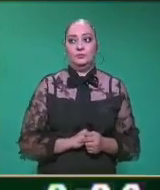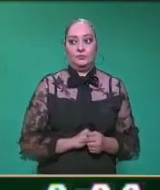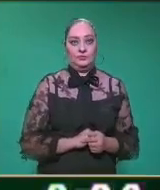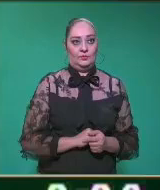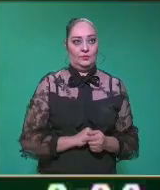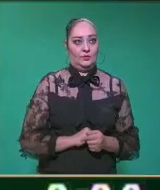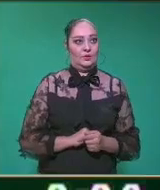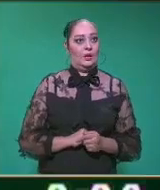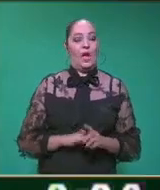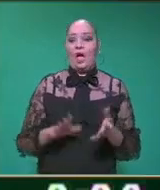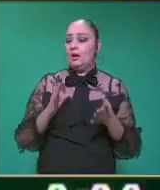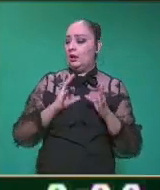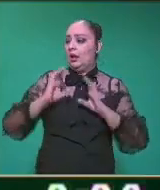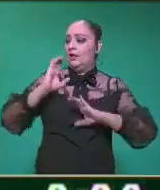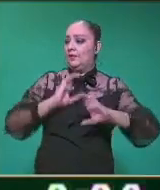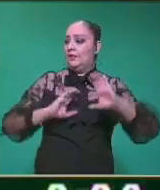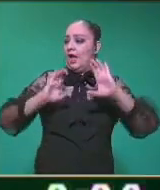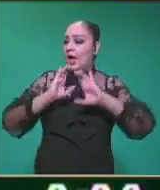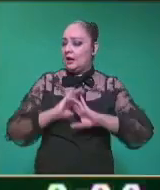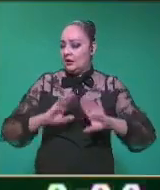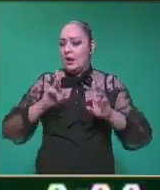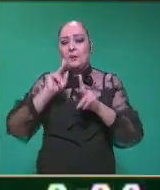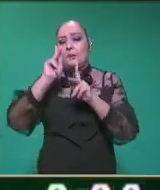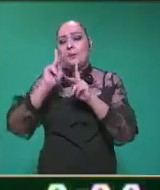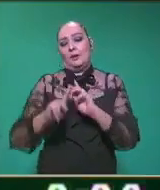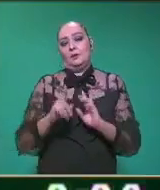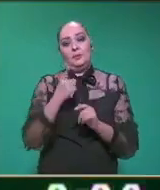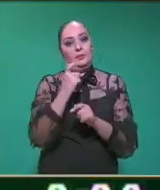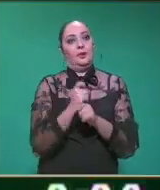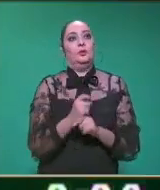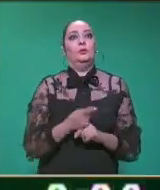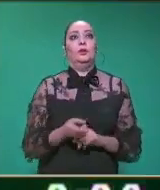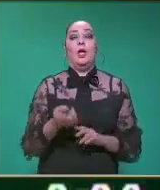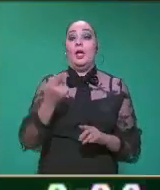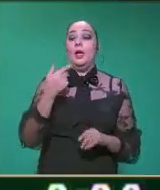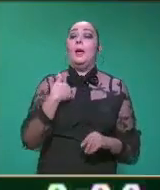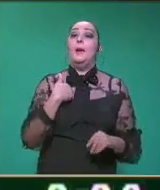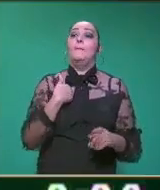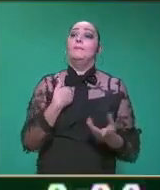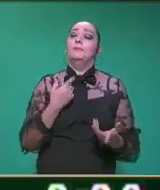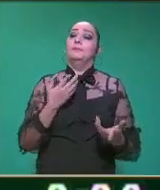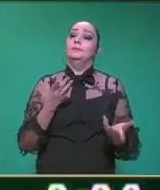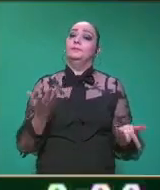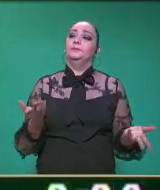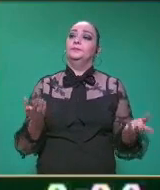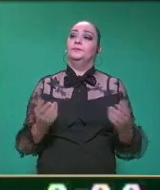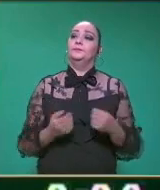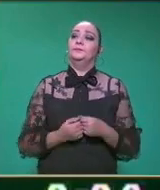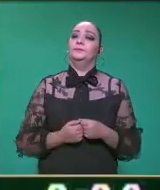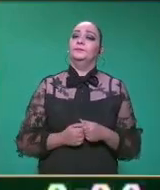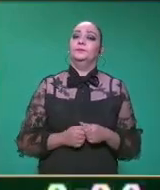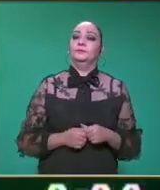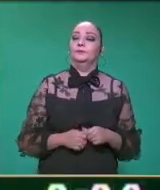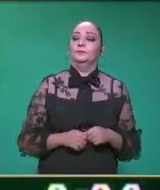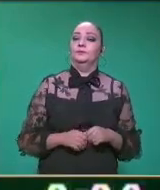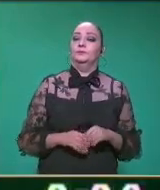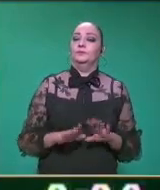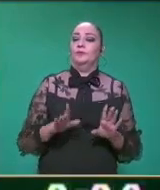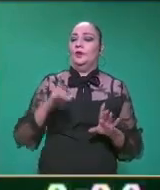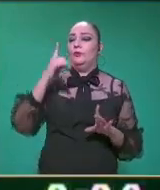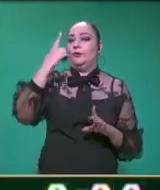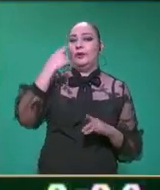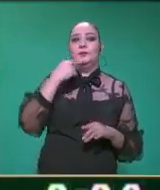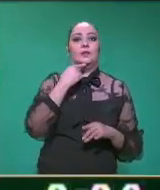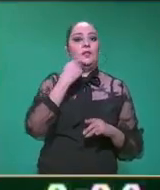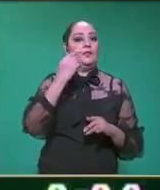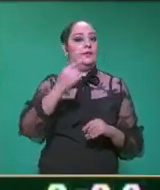Vamos a irla cantando. Que sea esta primera. Así. Dice. Dos estrocitas. Súper fáciles.